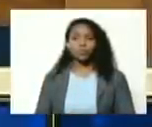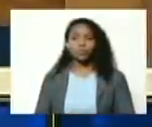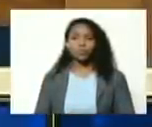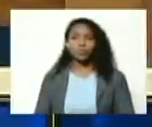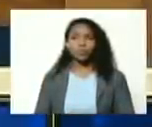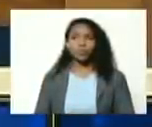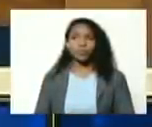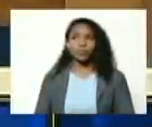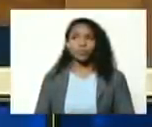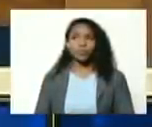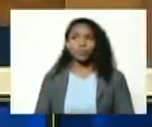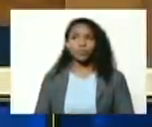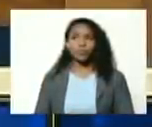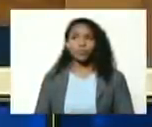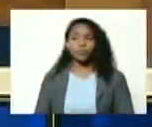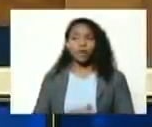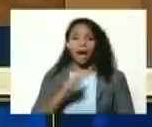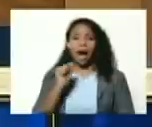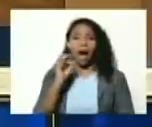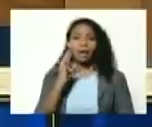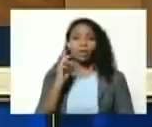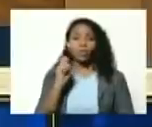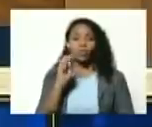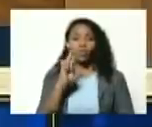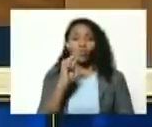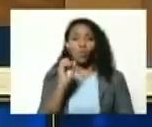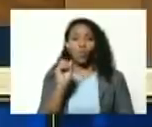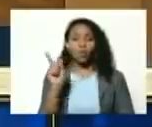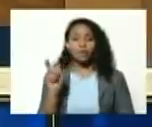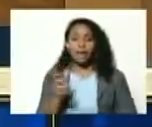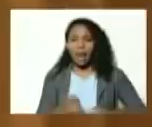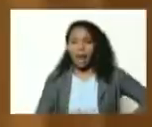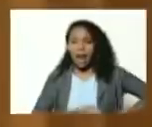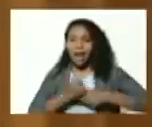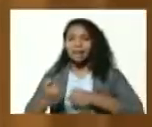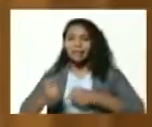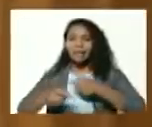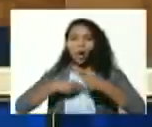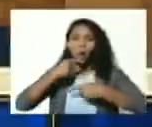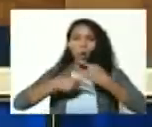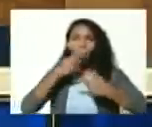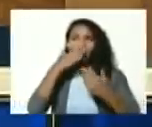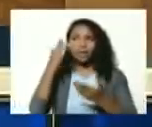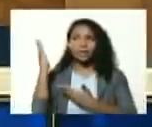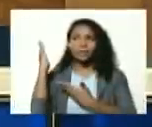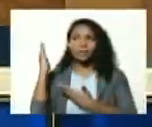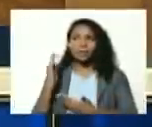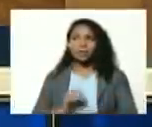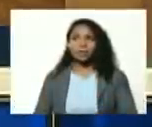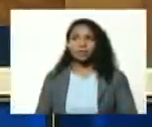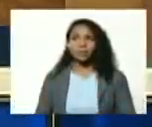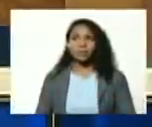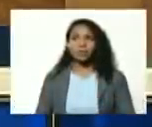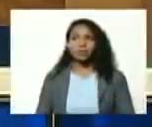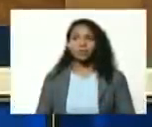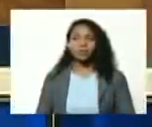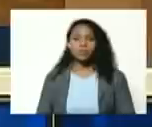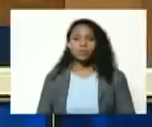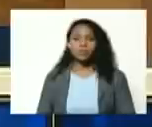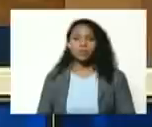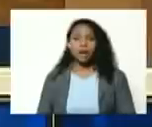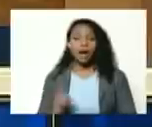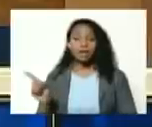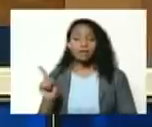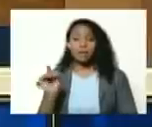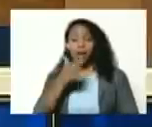Arturo Uslar Pietri las lanzas coloradas aquí está aquí mejor de lo mejor